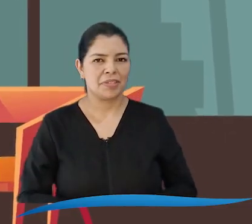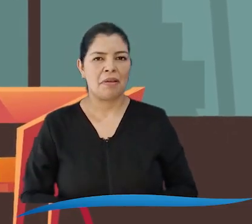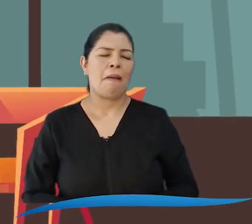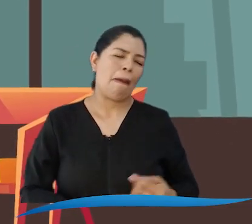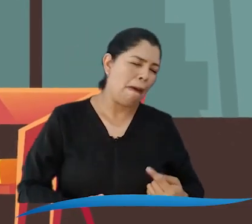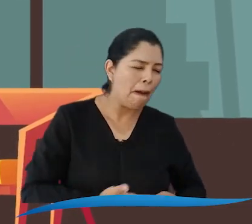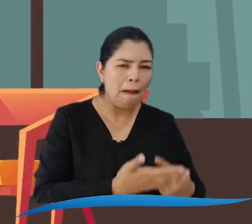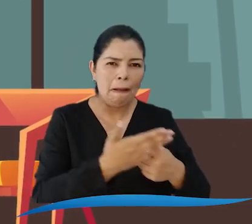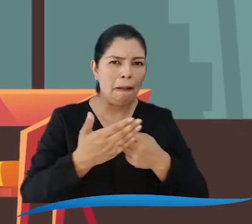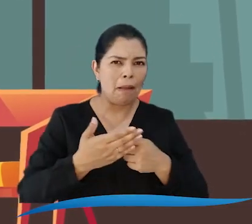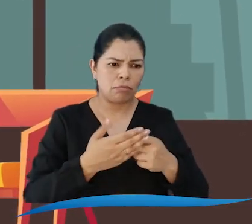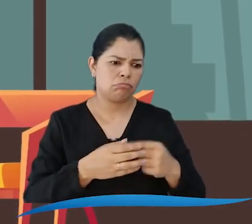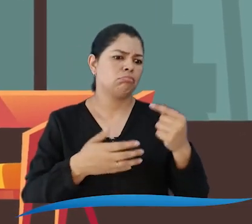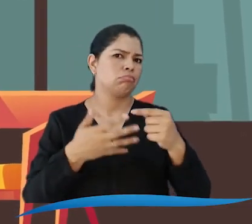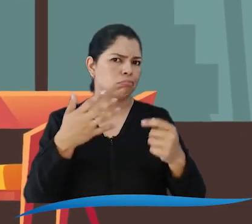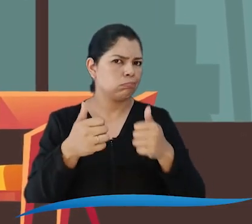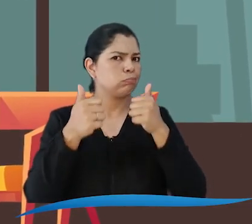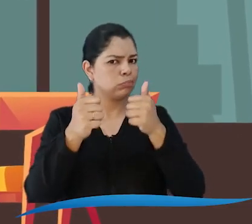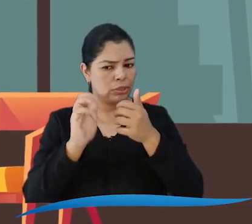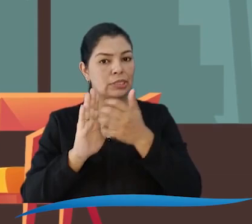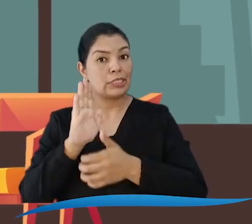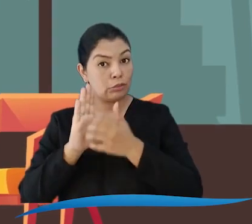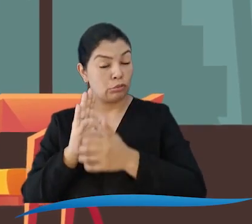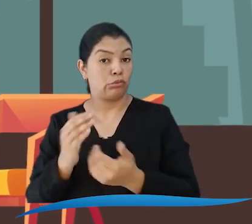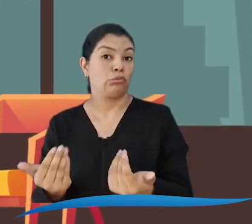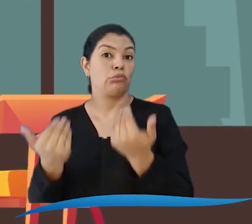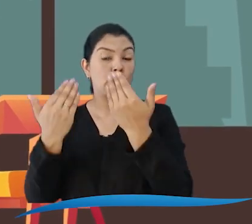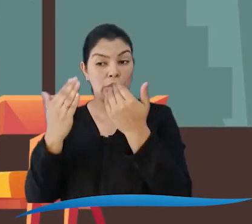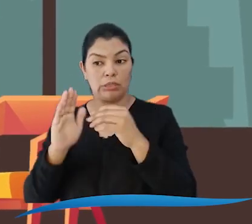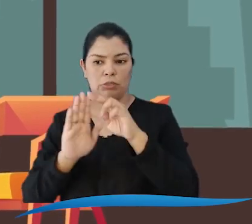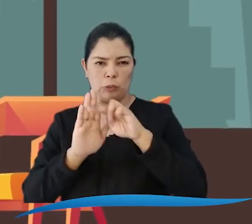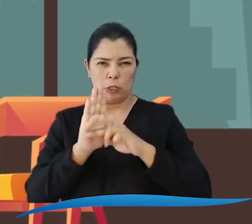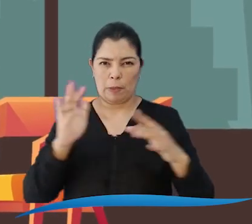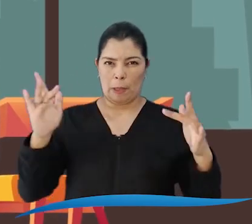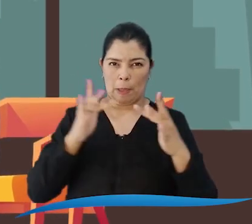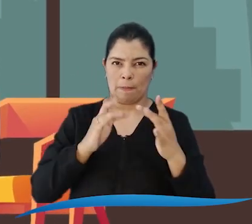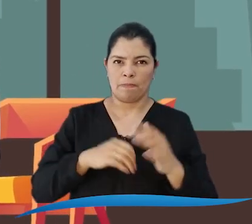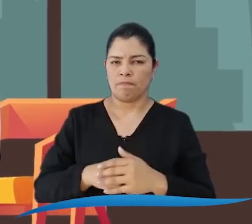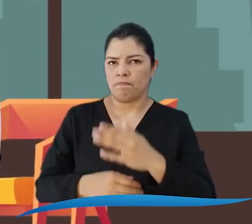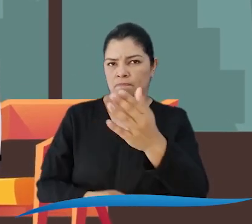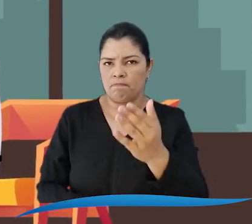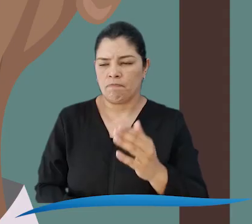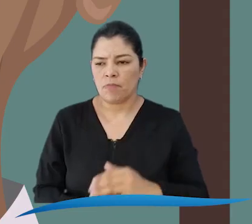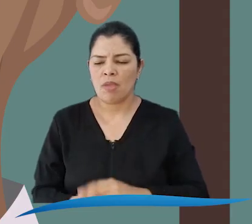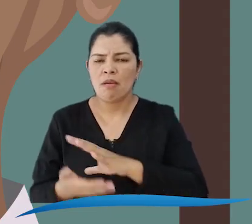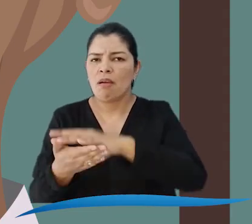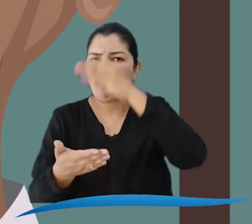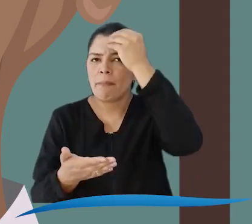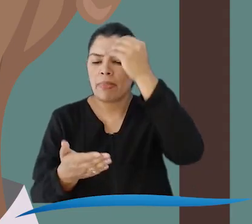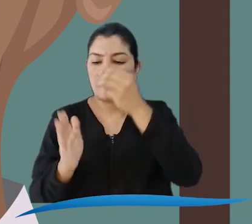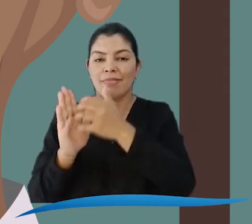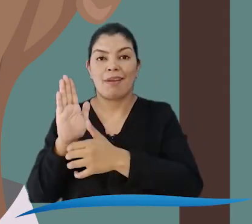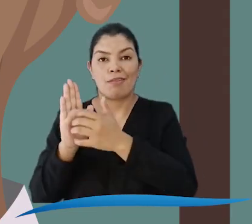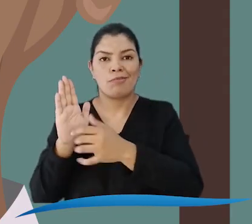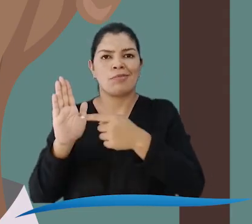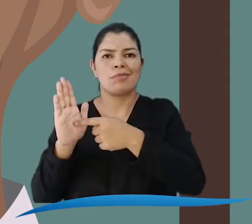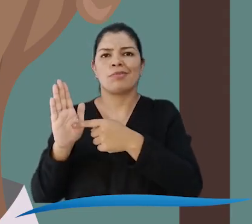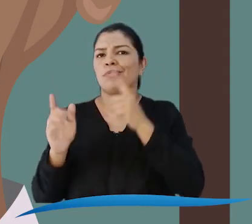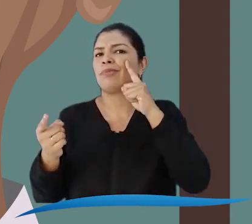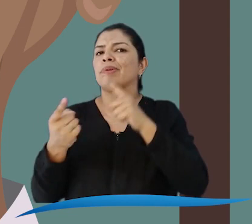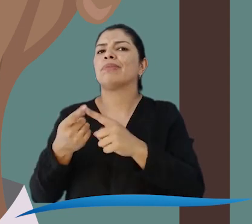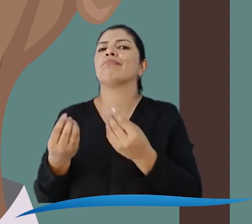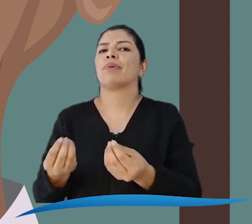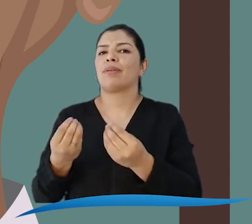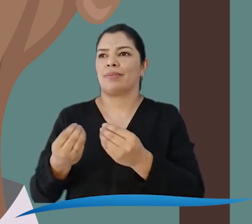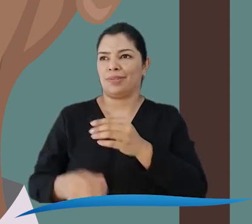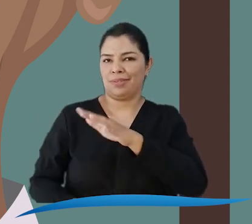hablando sobre las ventajas que les había brindado realizar un diagnóstico basado en el cumplimiento de la normatividad vigente. Por ejemplo, aprendieron que